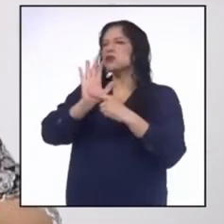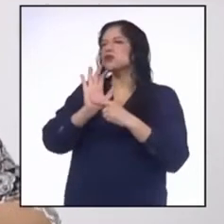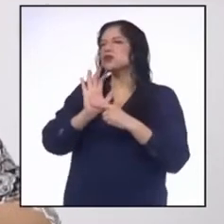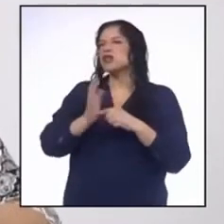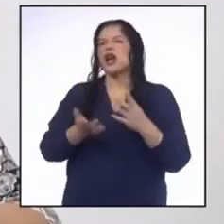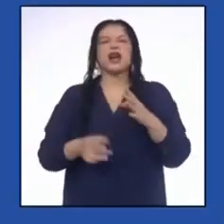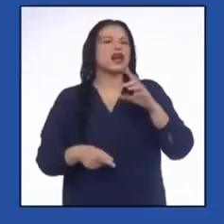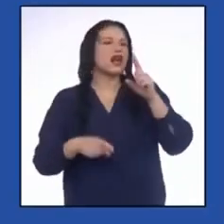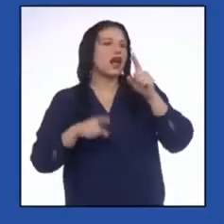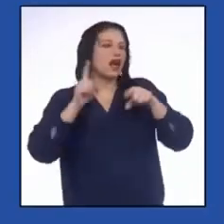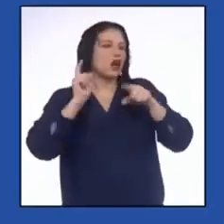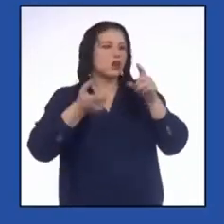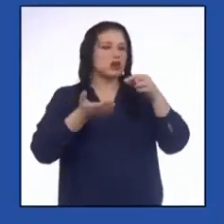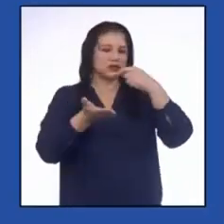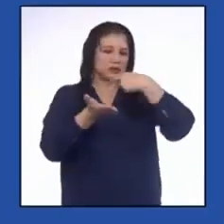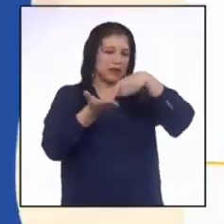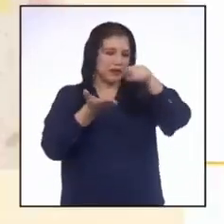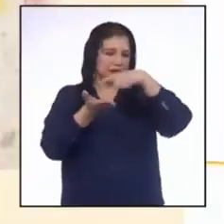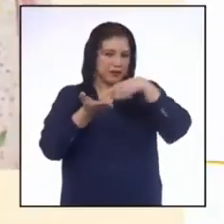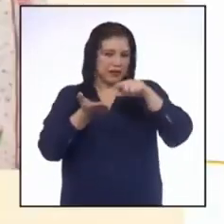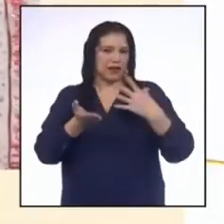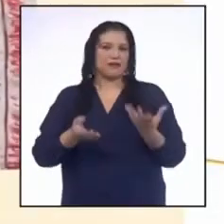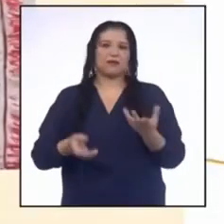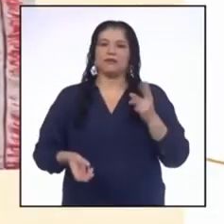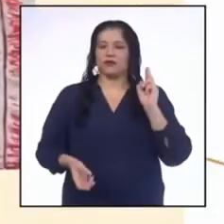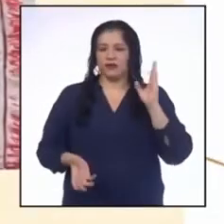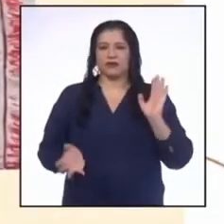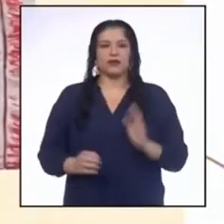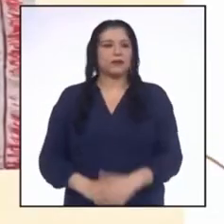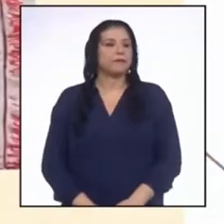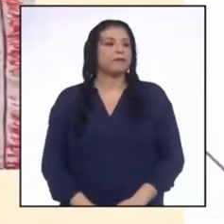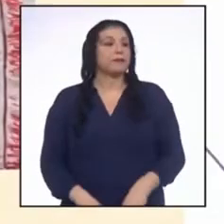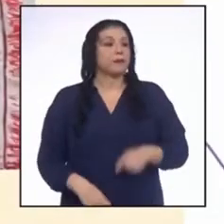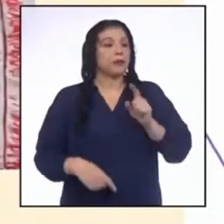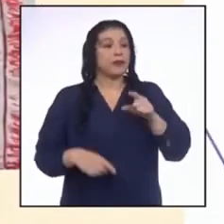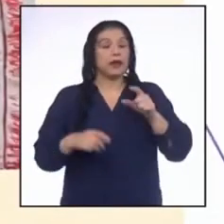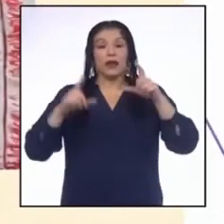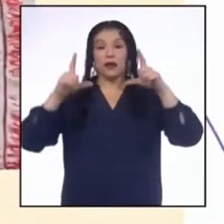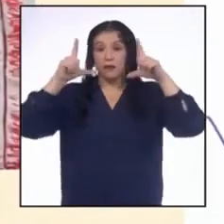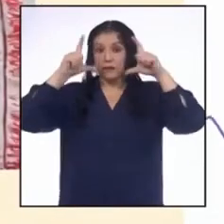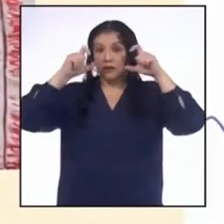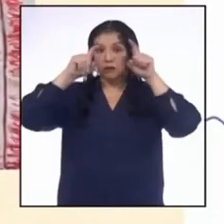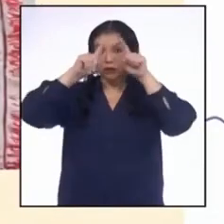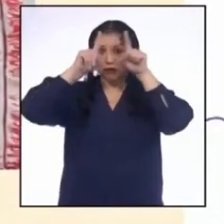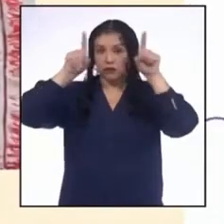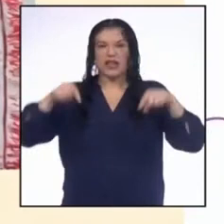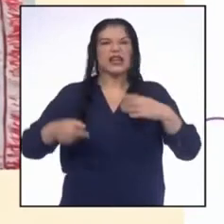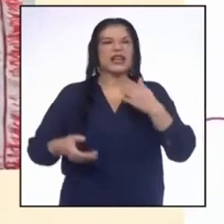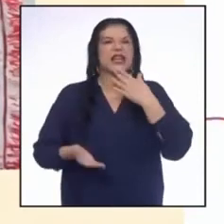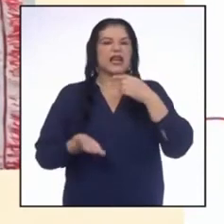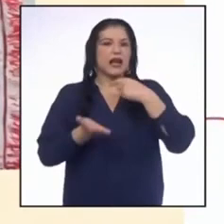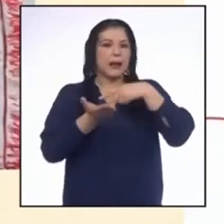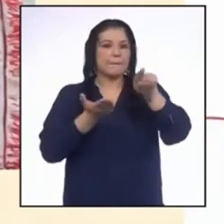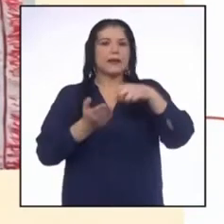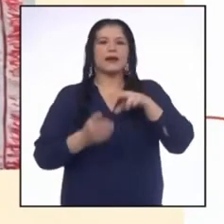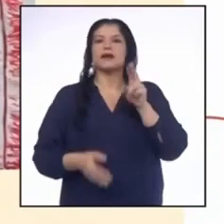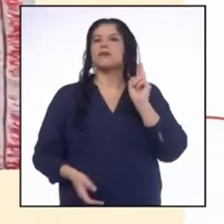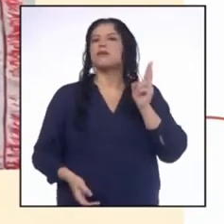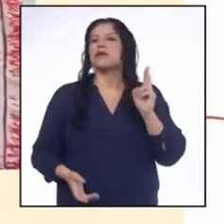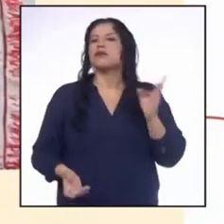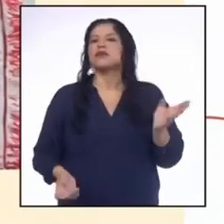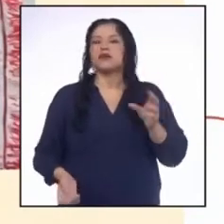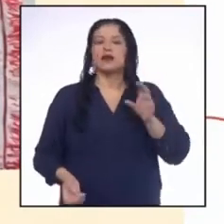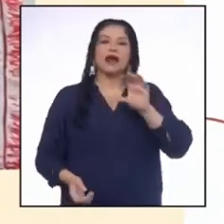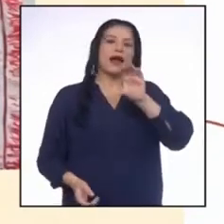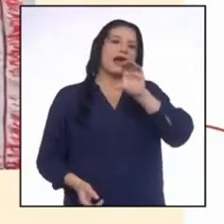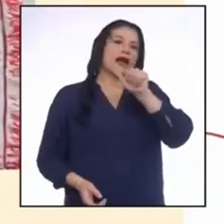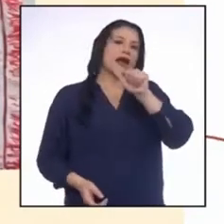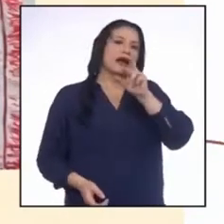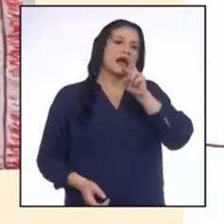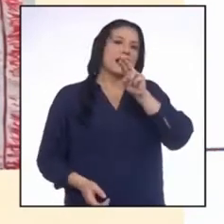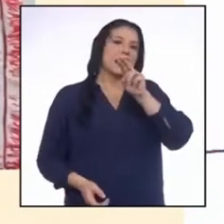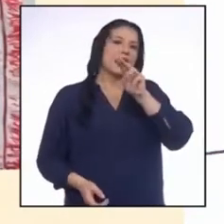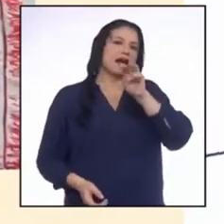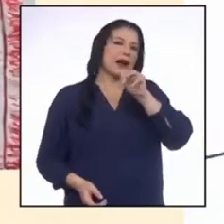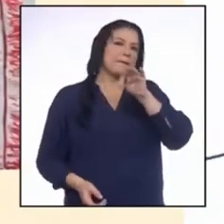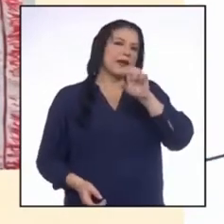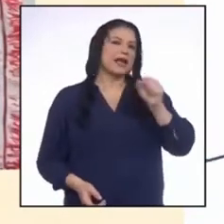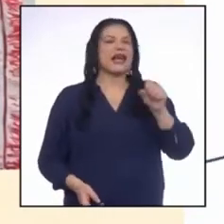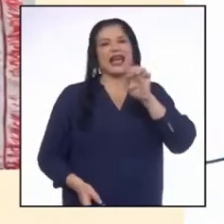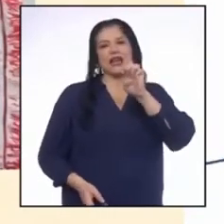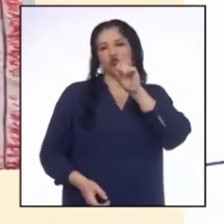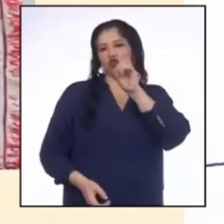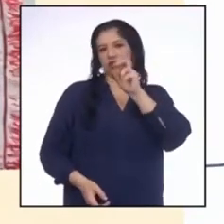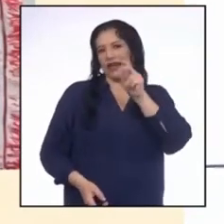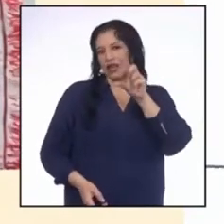algunos colegas. Esta fotografía nos la envía la maestra Carmen Eustaquio